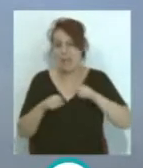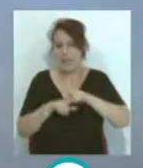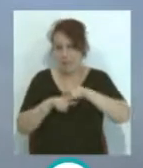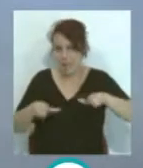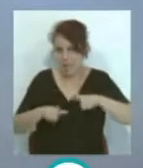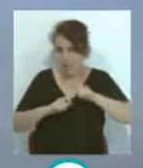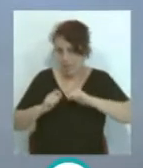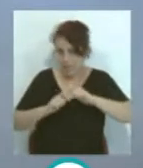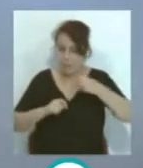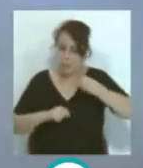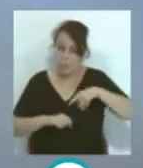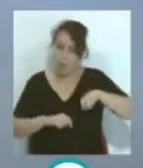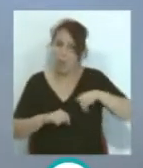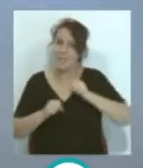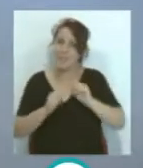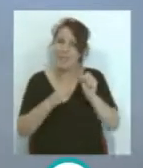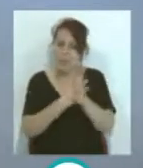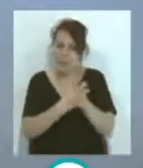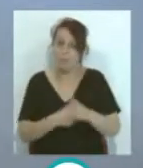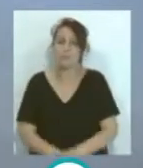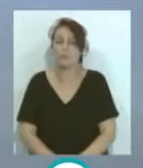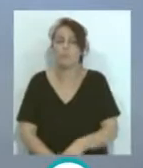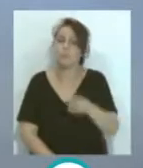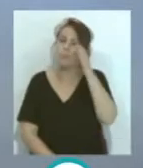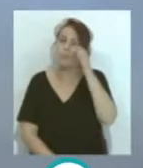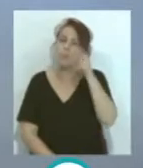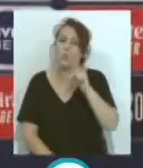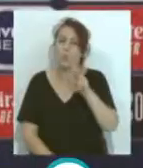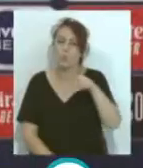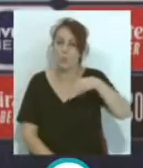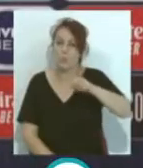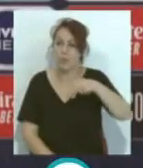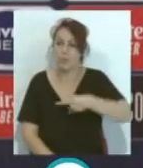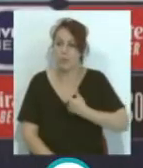prensa... ...que esa es... ...telemática... ...escuchamos a Ronald Koeman...